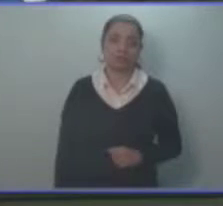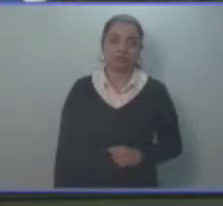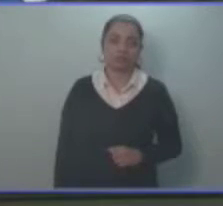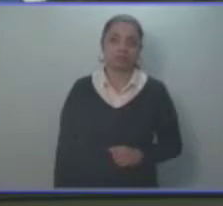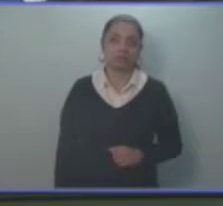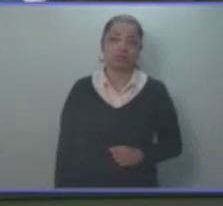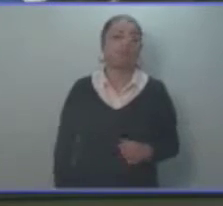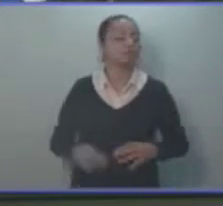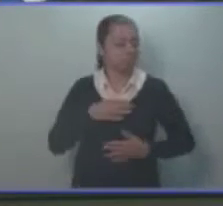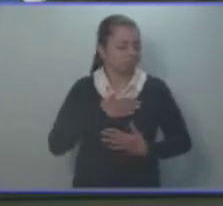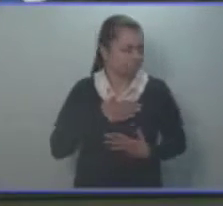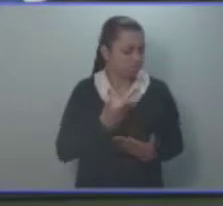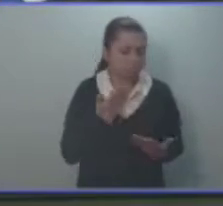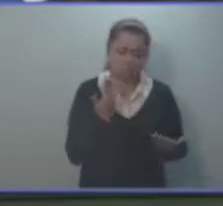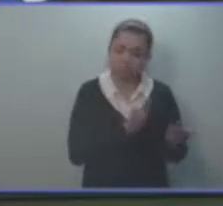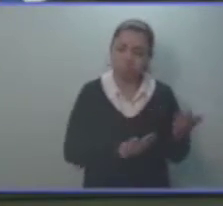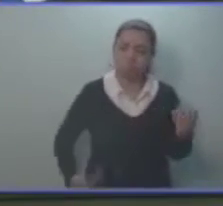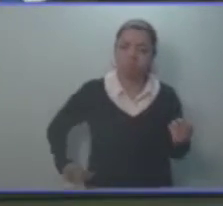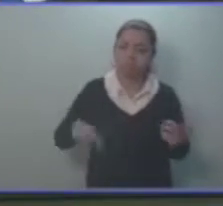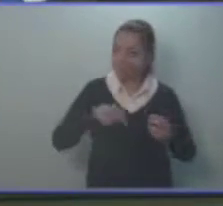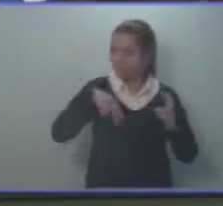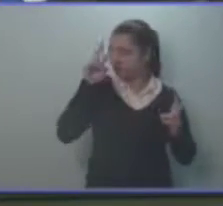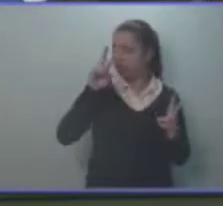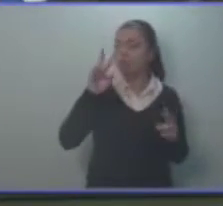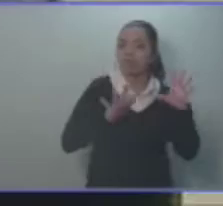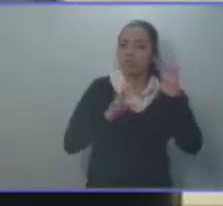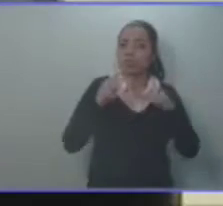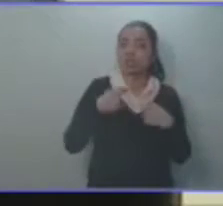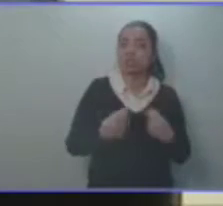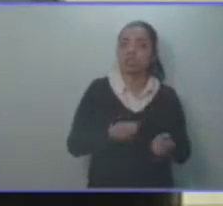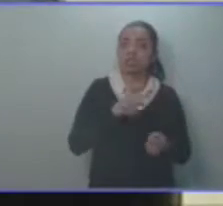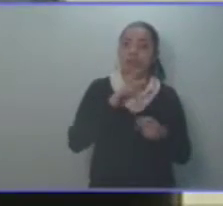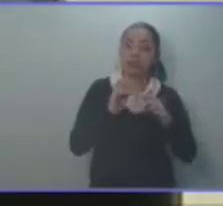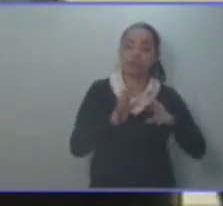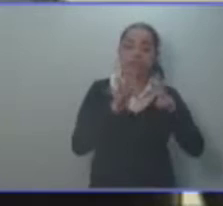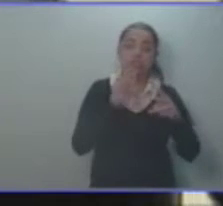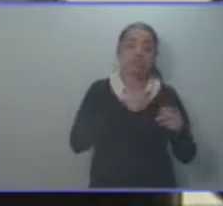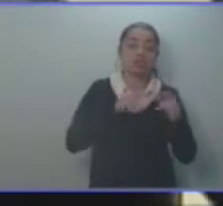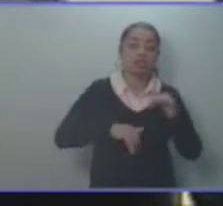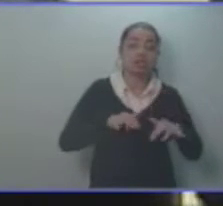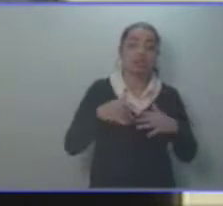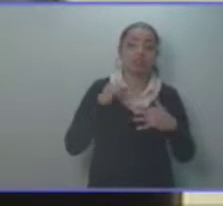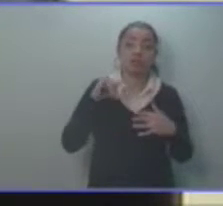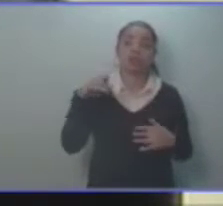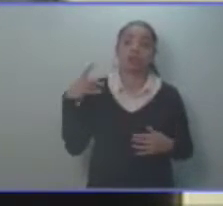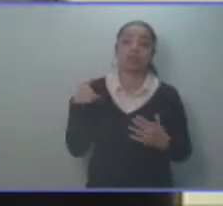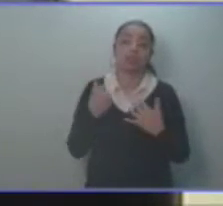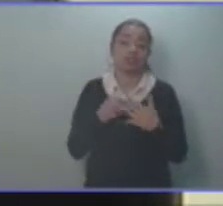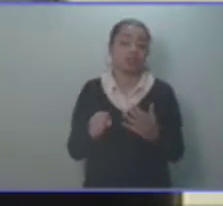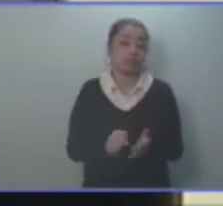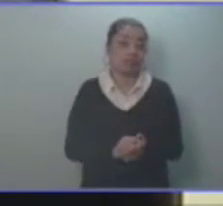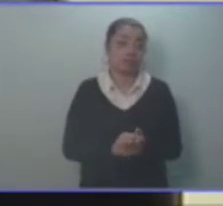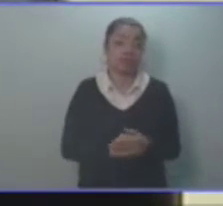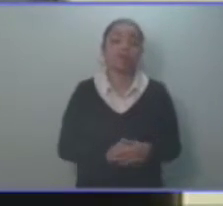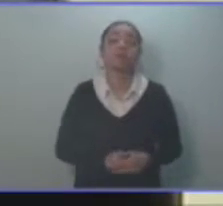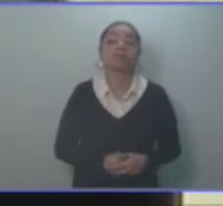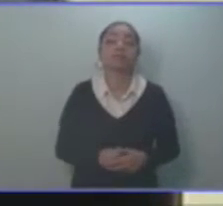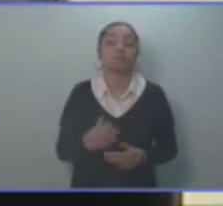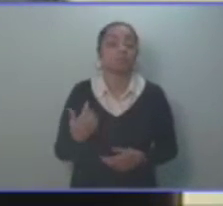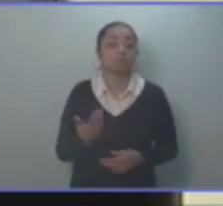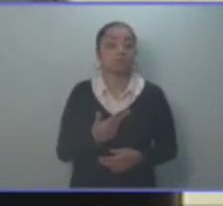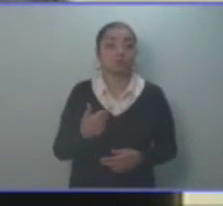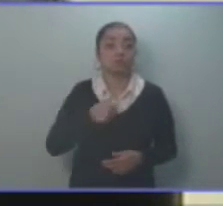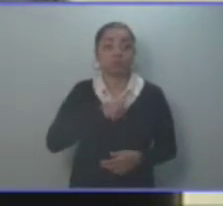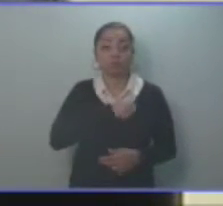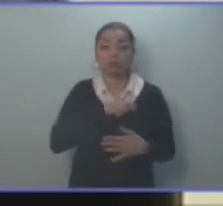Con mucho gusto, señor Presidente. San Salvador, 12 de diciembre de 2018, señores secretarios de la Honorable Asamblea Legislativa presente. En nuestro